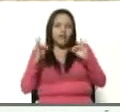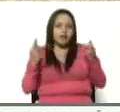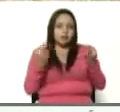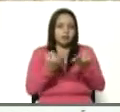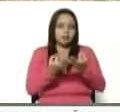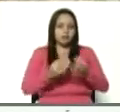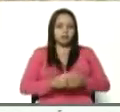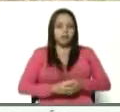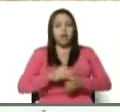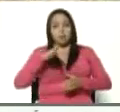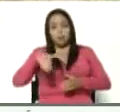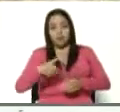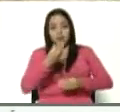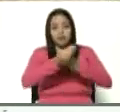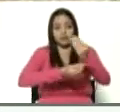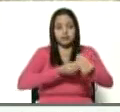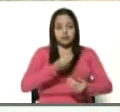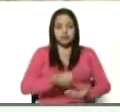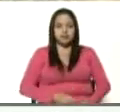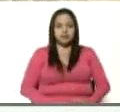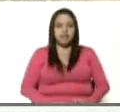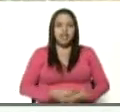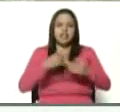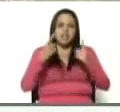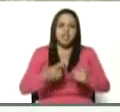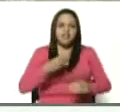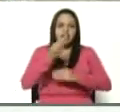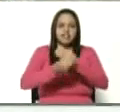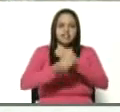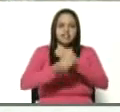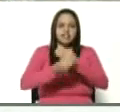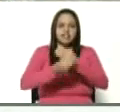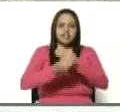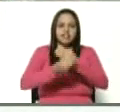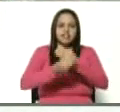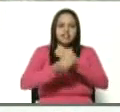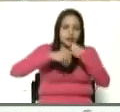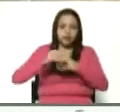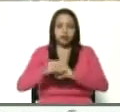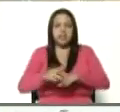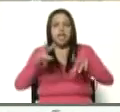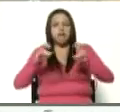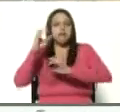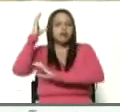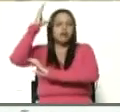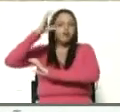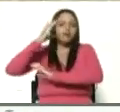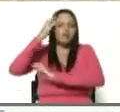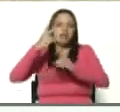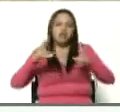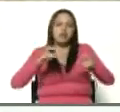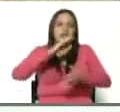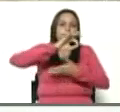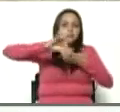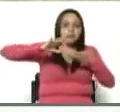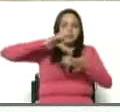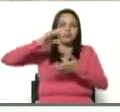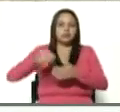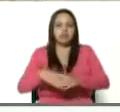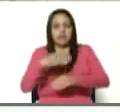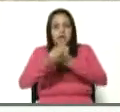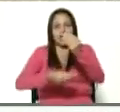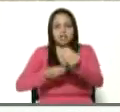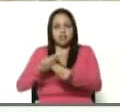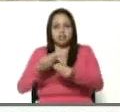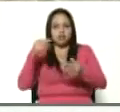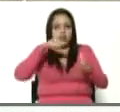puede producir, debe producir. En la nueva conciencia, en nueva espiritualidad que se va creando en